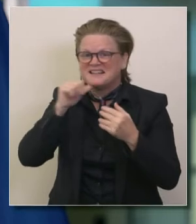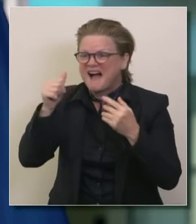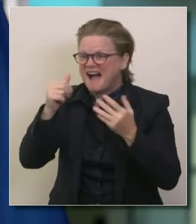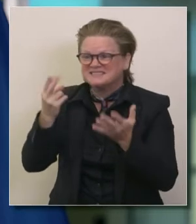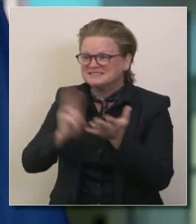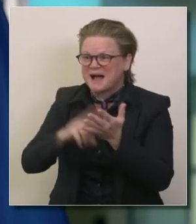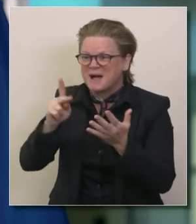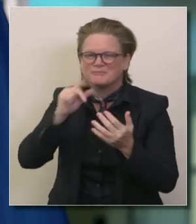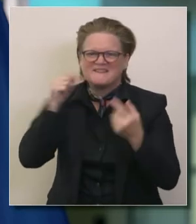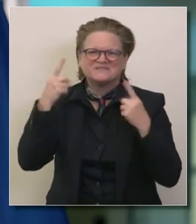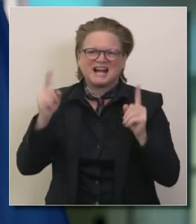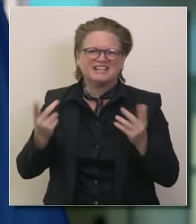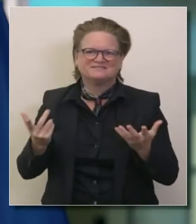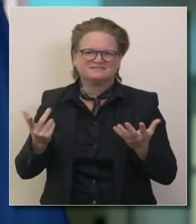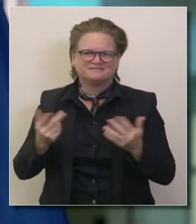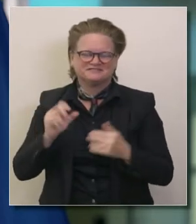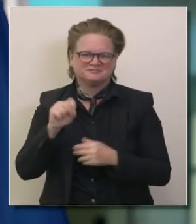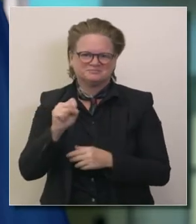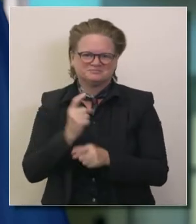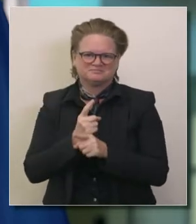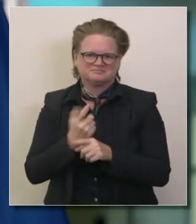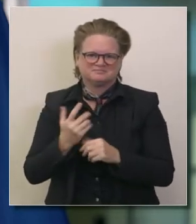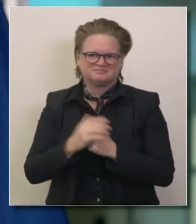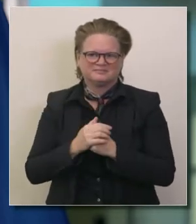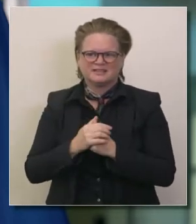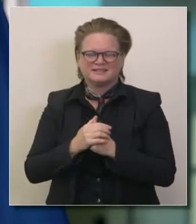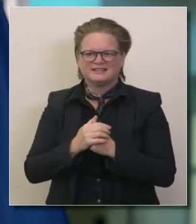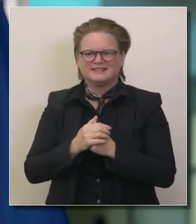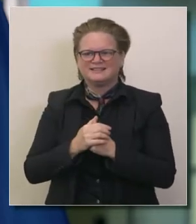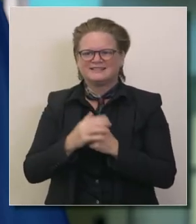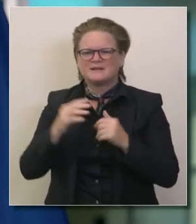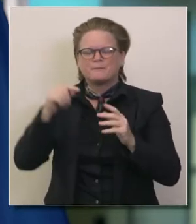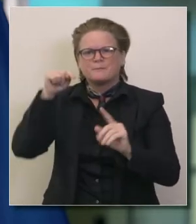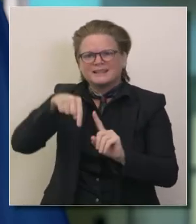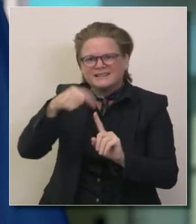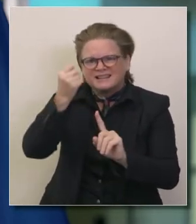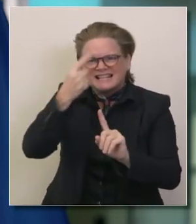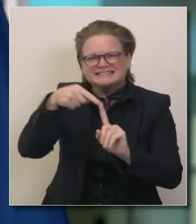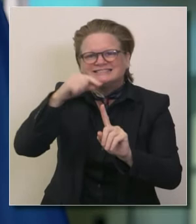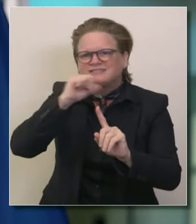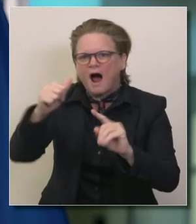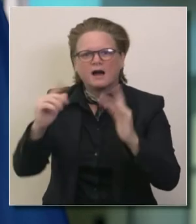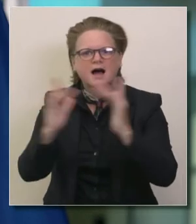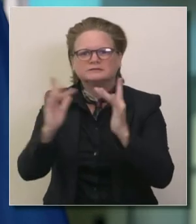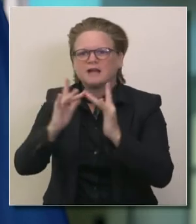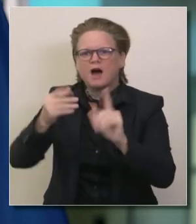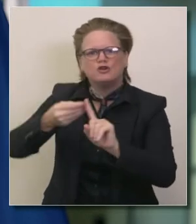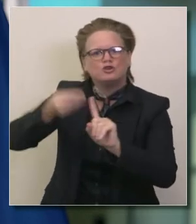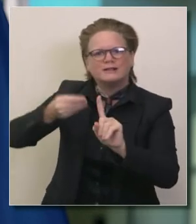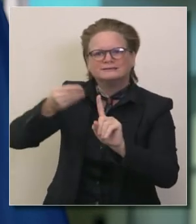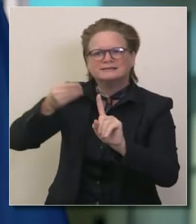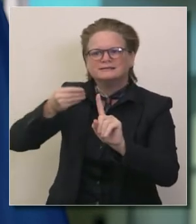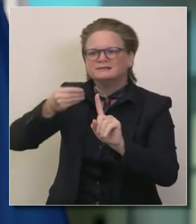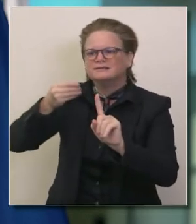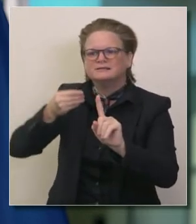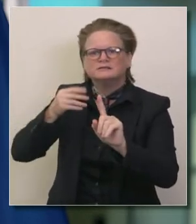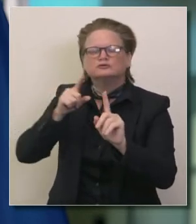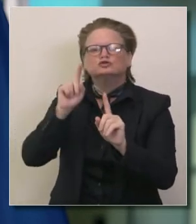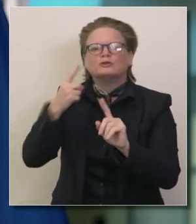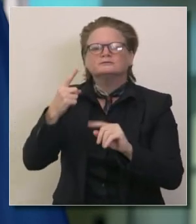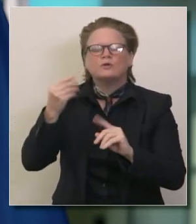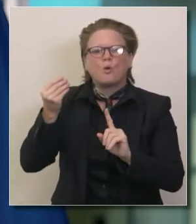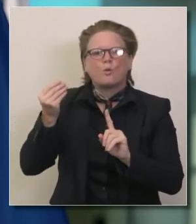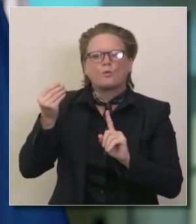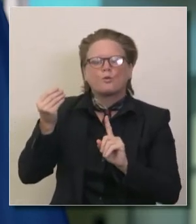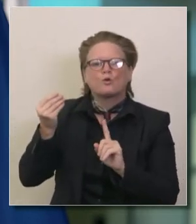no tiene que optar uno no participar uno toma la decisión no es para rastrear contactos es una aplicación de notificación